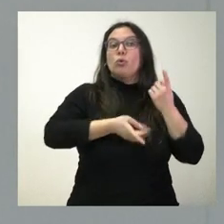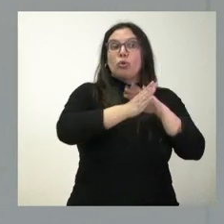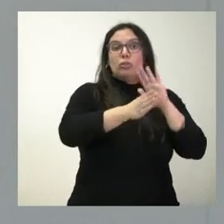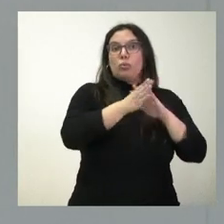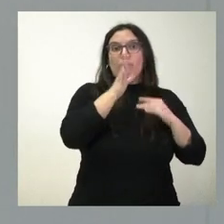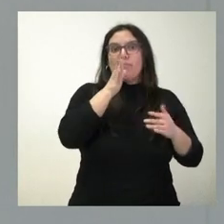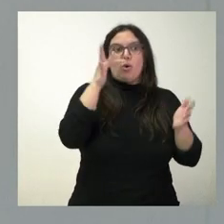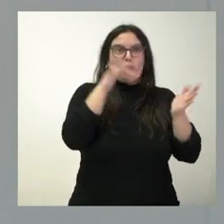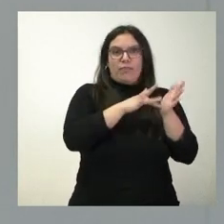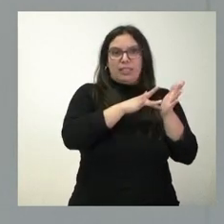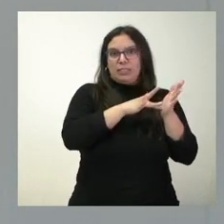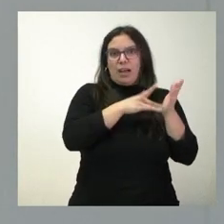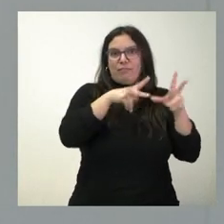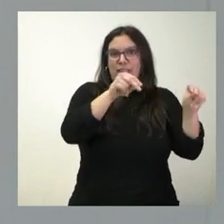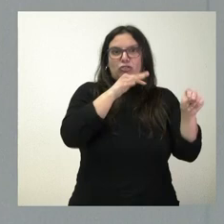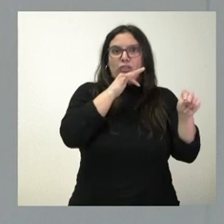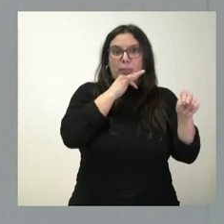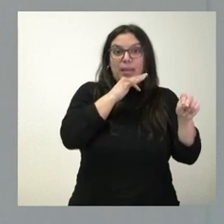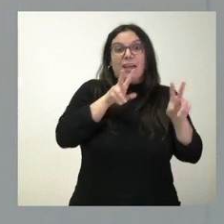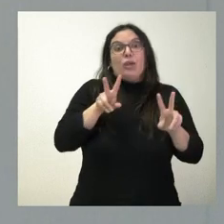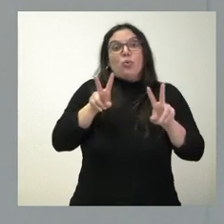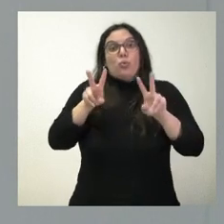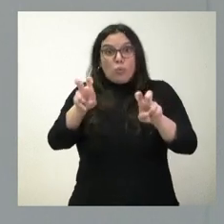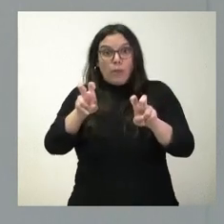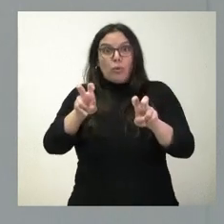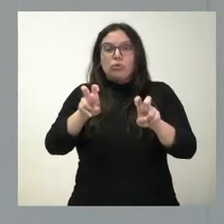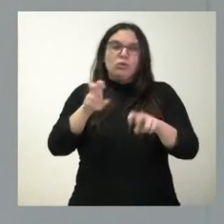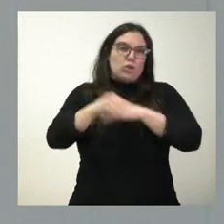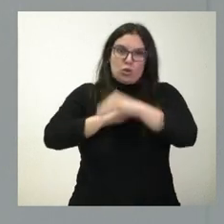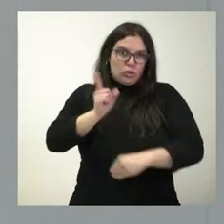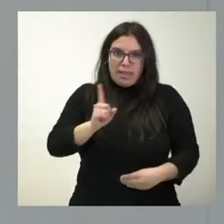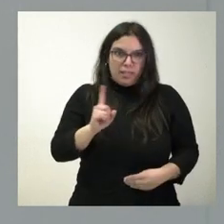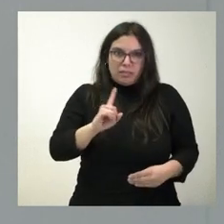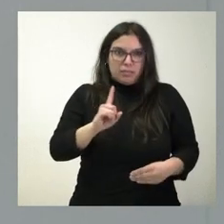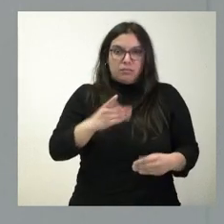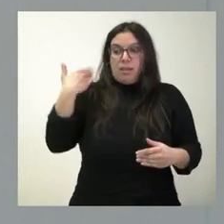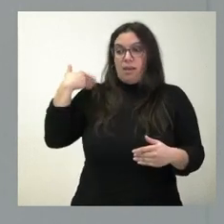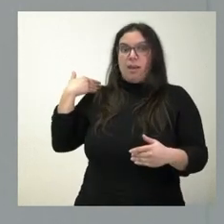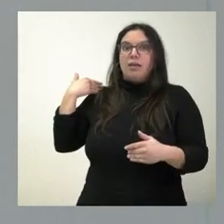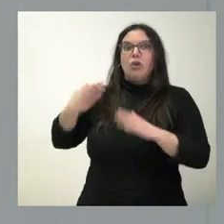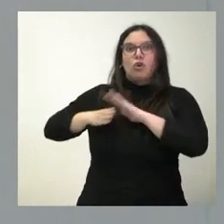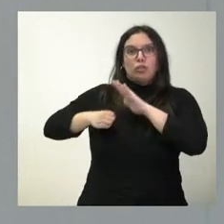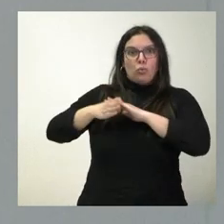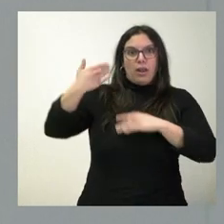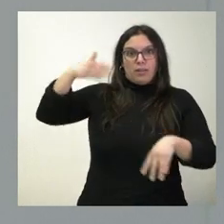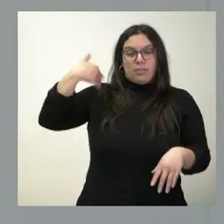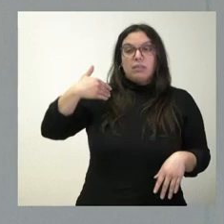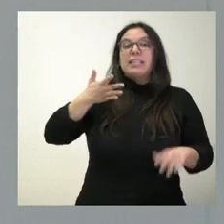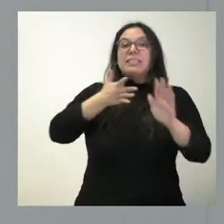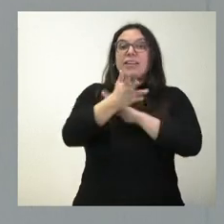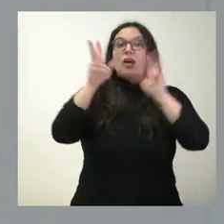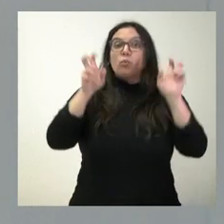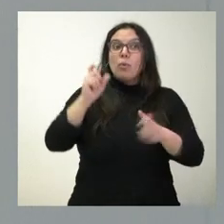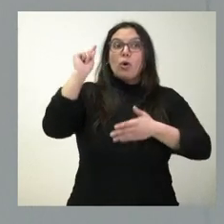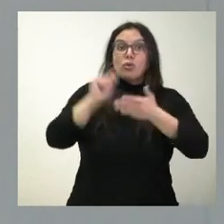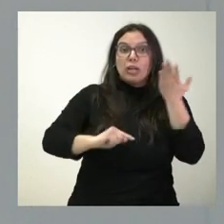porque tienen un periodo de vigencia, no se están formulando nuevos contratos y, por tanto, si usted me pregunta que si estamos haciendo nuevos contratos,